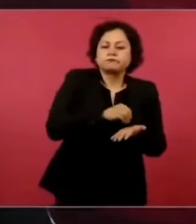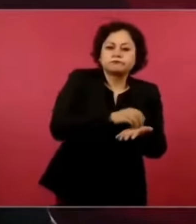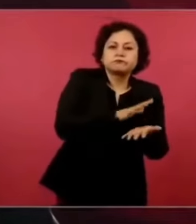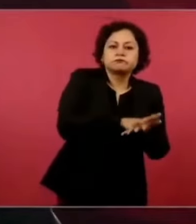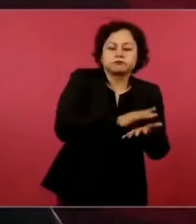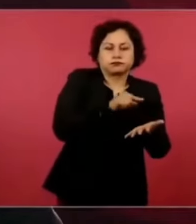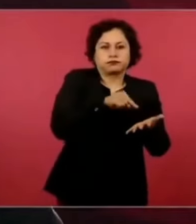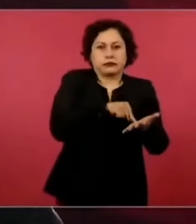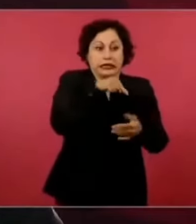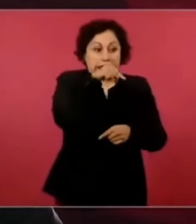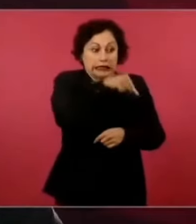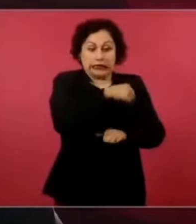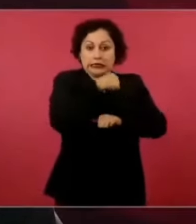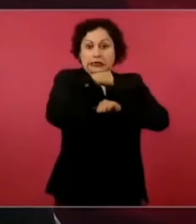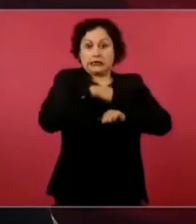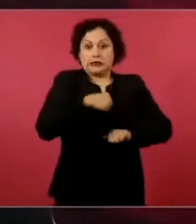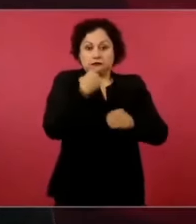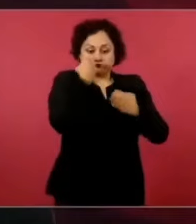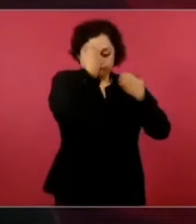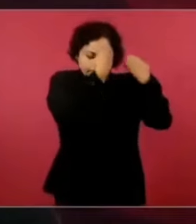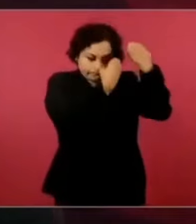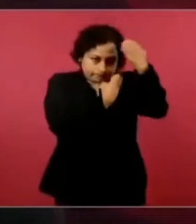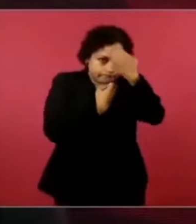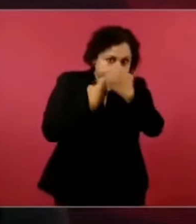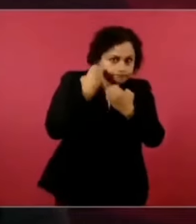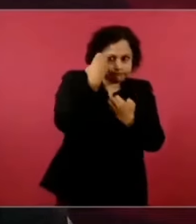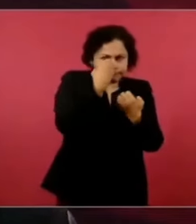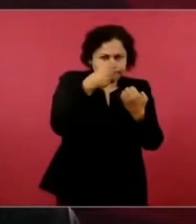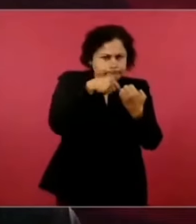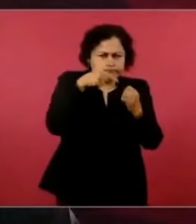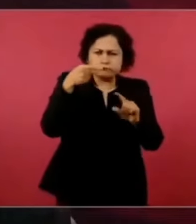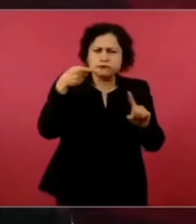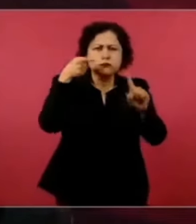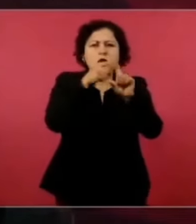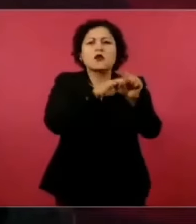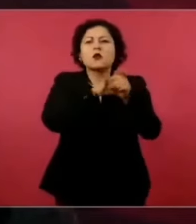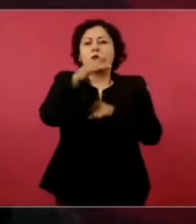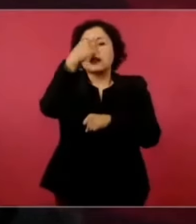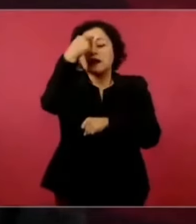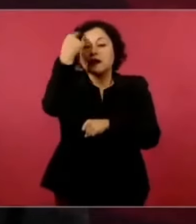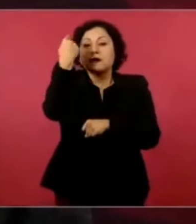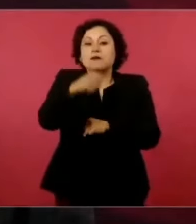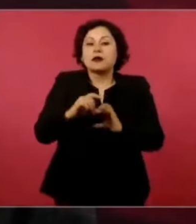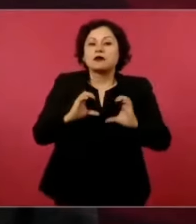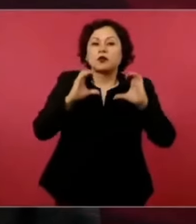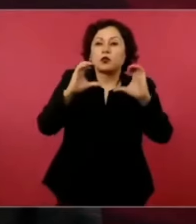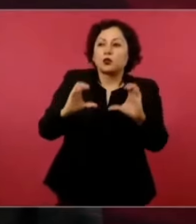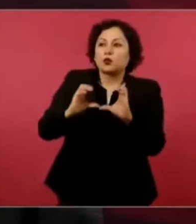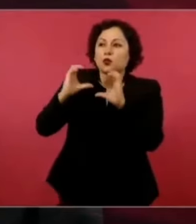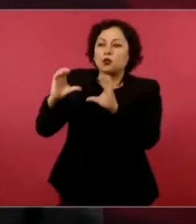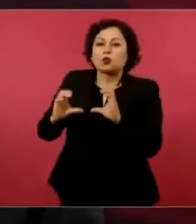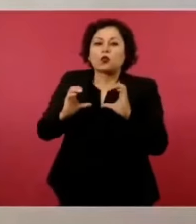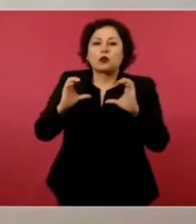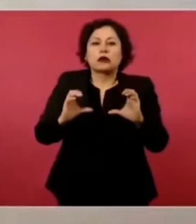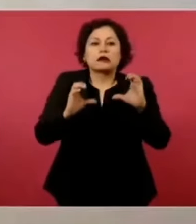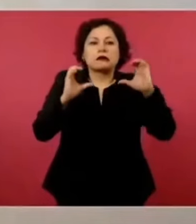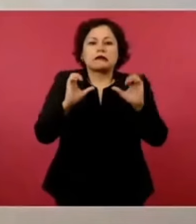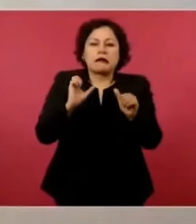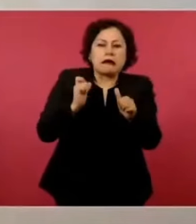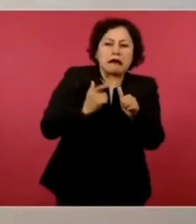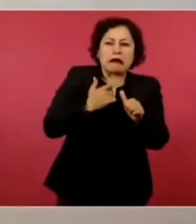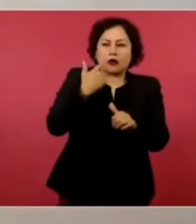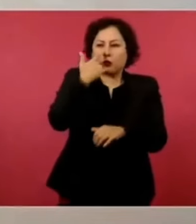y en su momento combatir las operaciones con recursos de procedencia ilícita